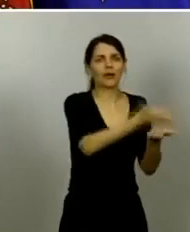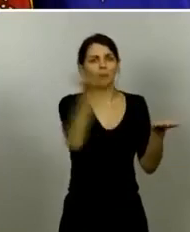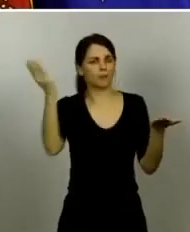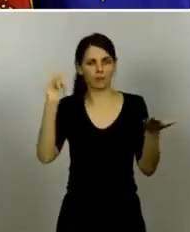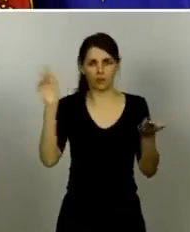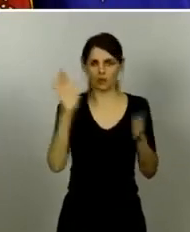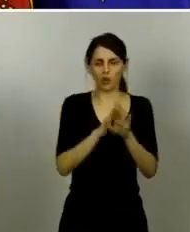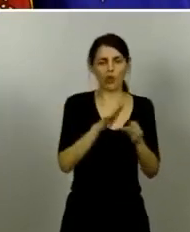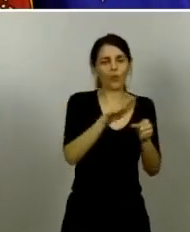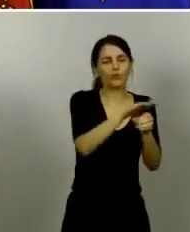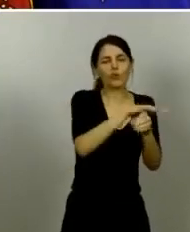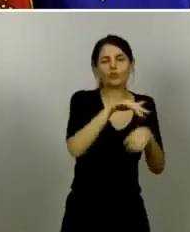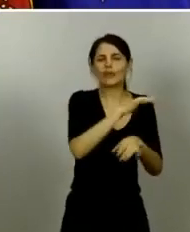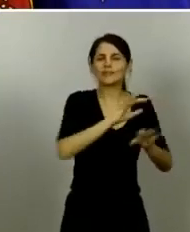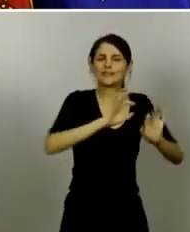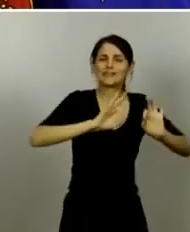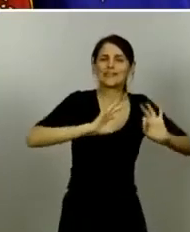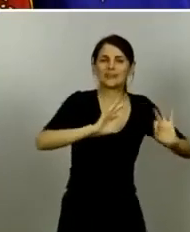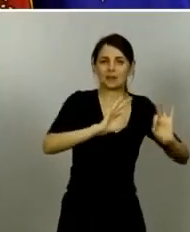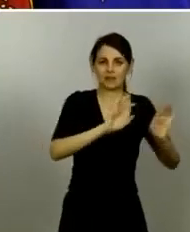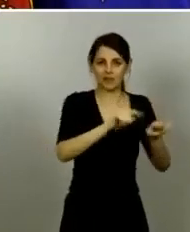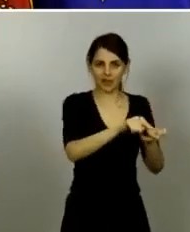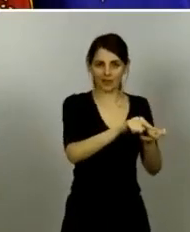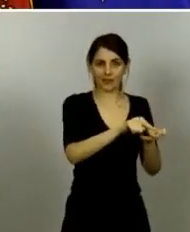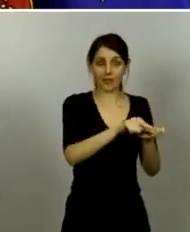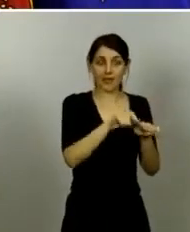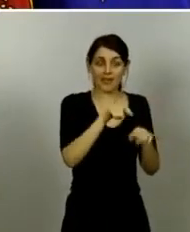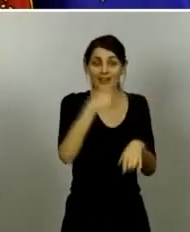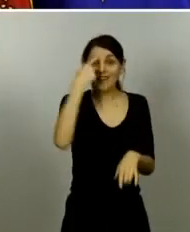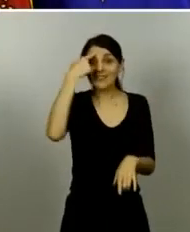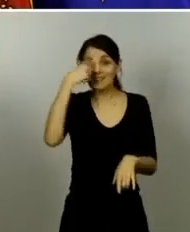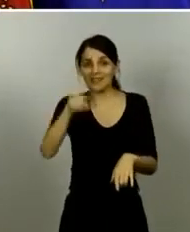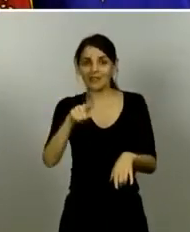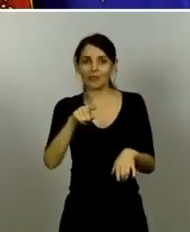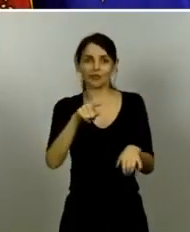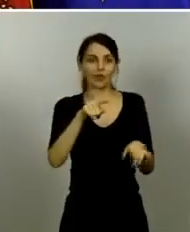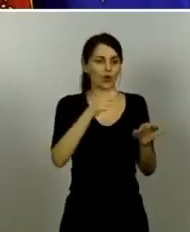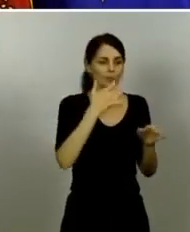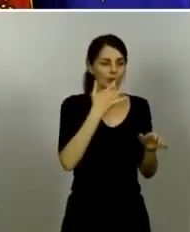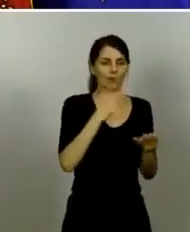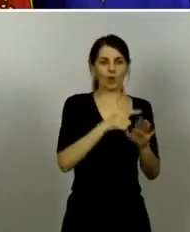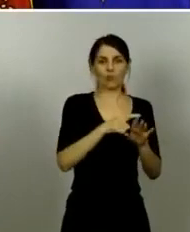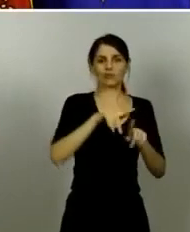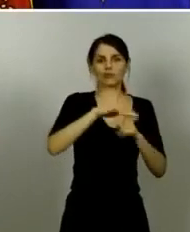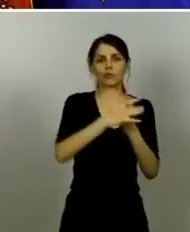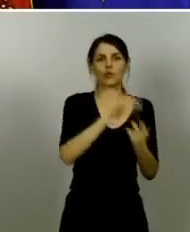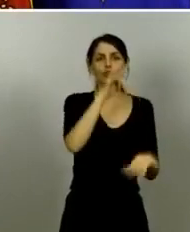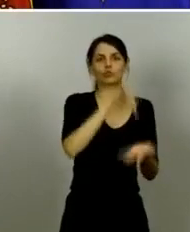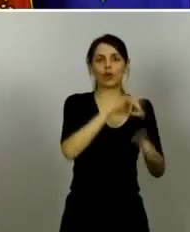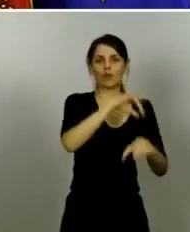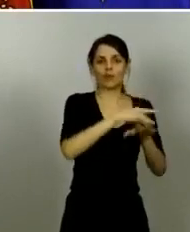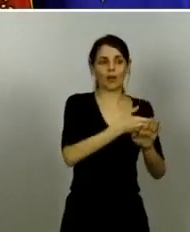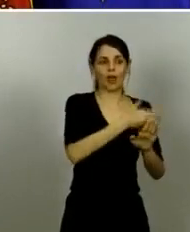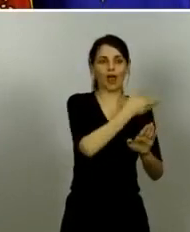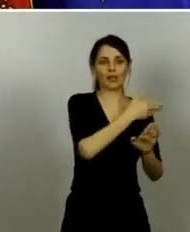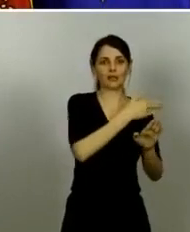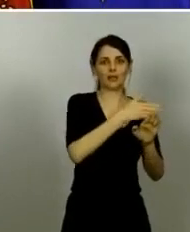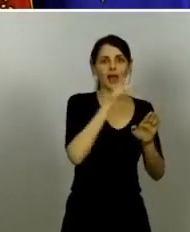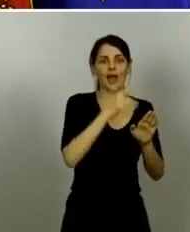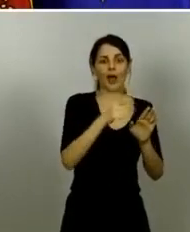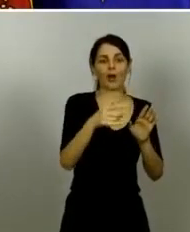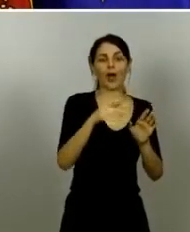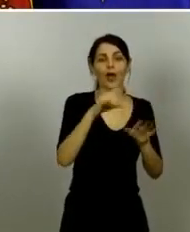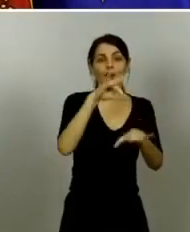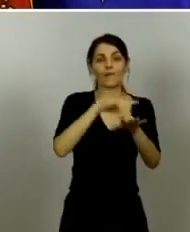se puede establecer un nexo concreto entre un caso y el siguiente por lo tanto tenemos pequeños brotes que están a